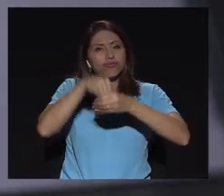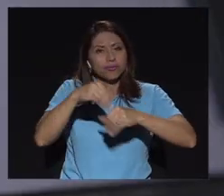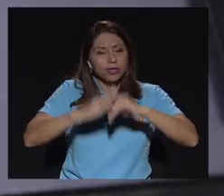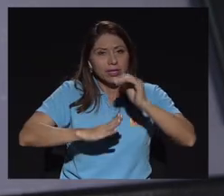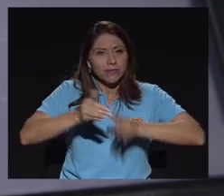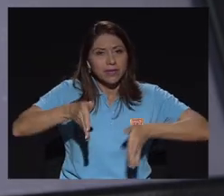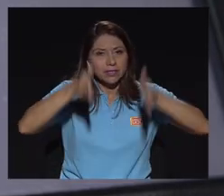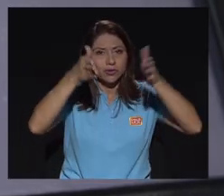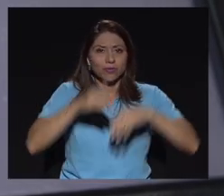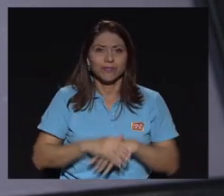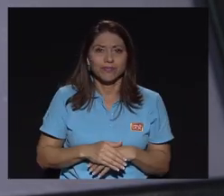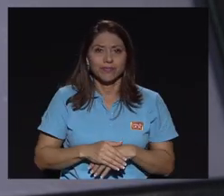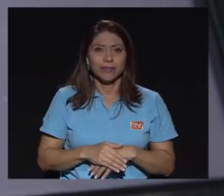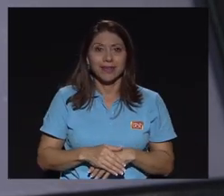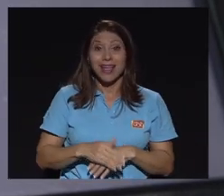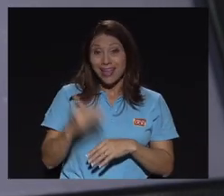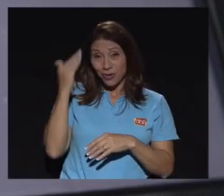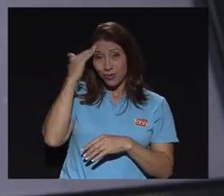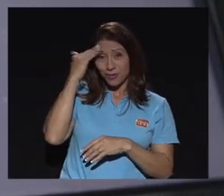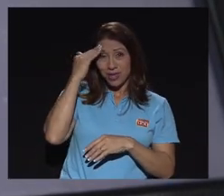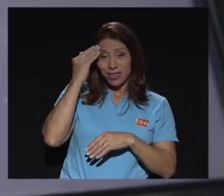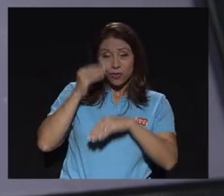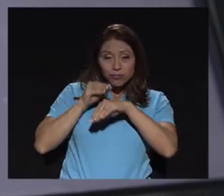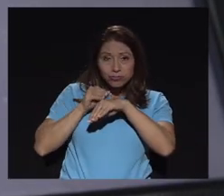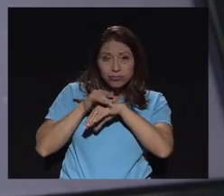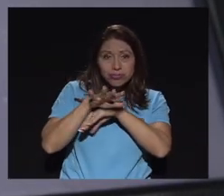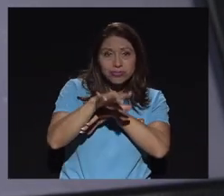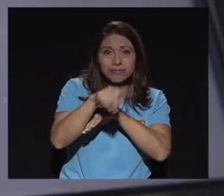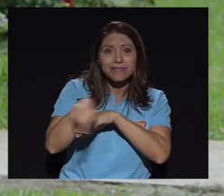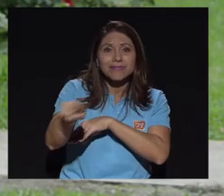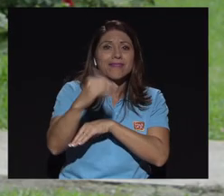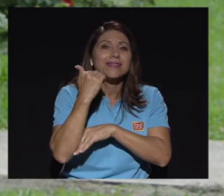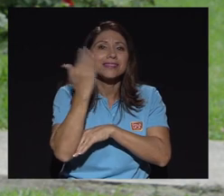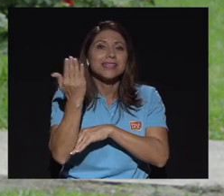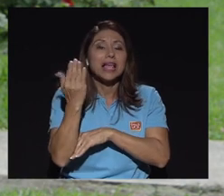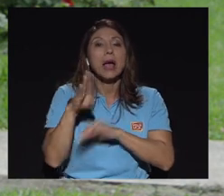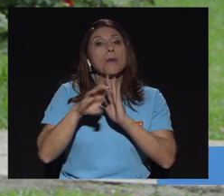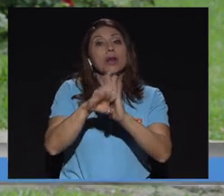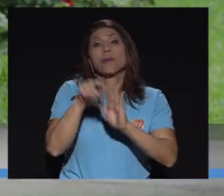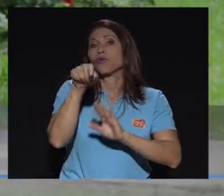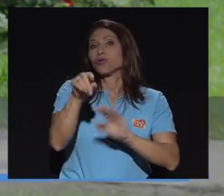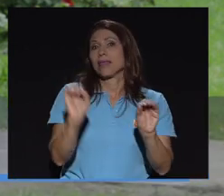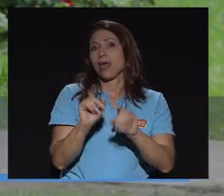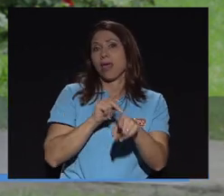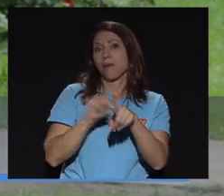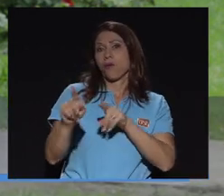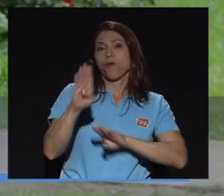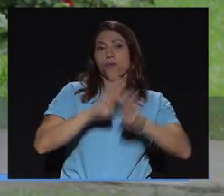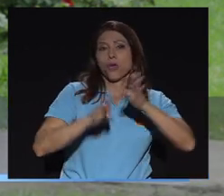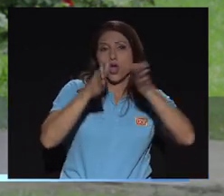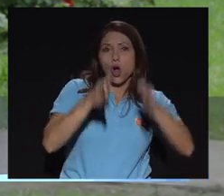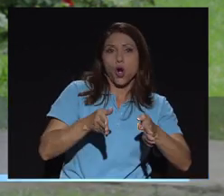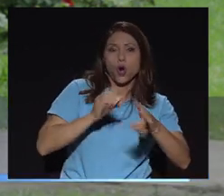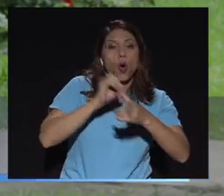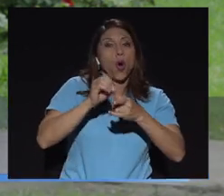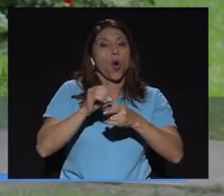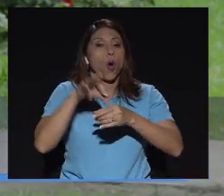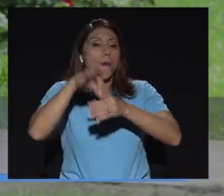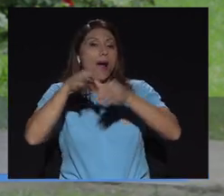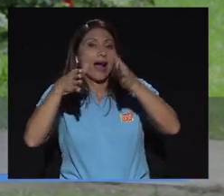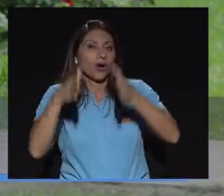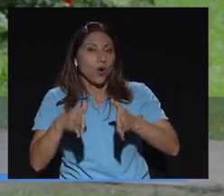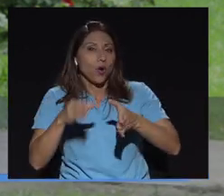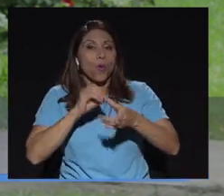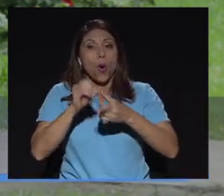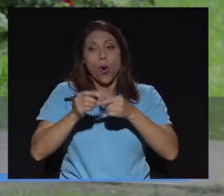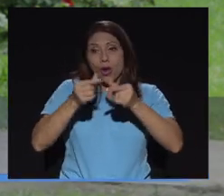tiene. Transmitirle conocimiento a la gente de una manera sencilla porque si vos no sos biólogo, si no sos agrónomo,